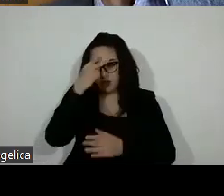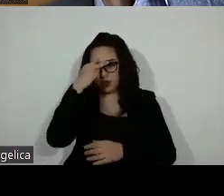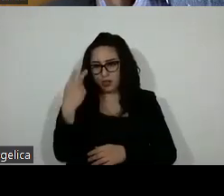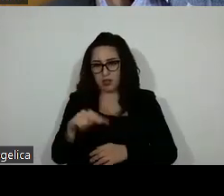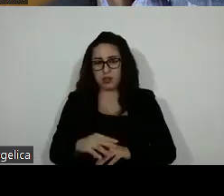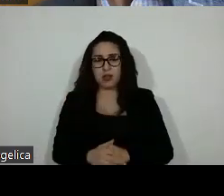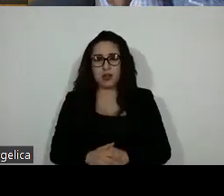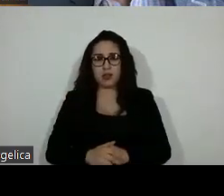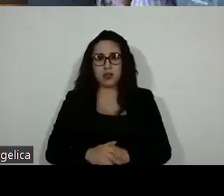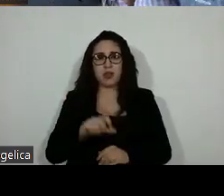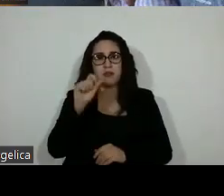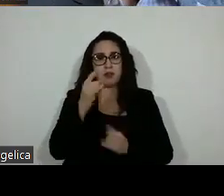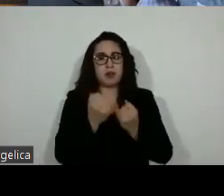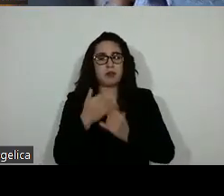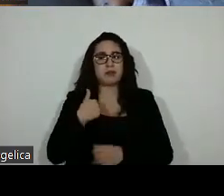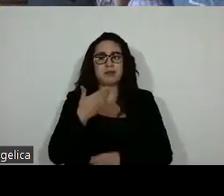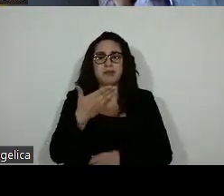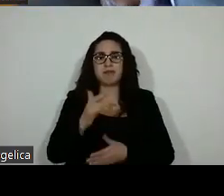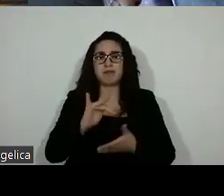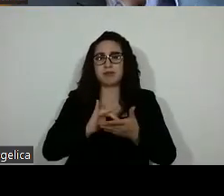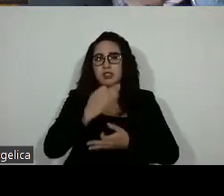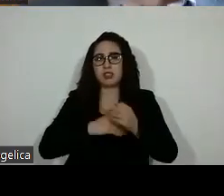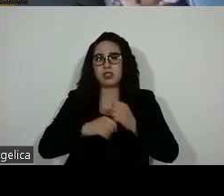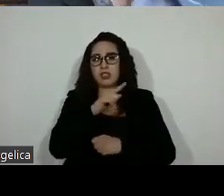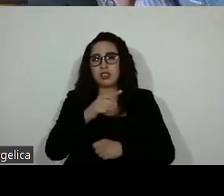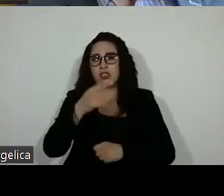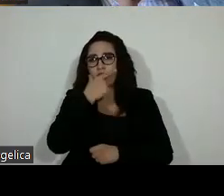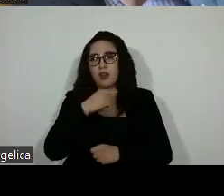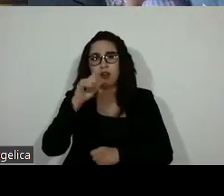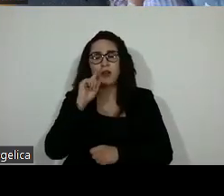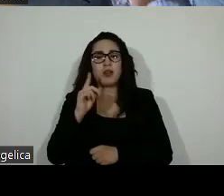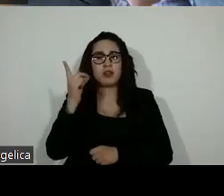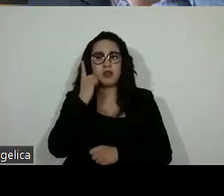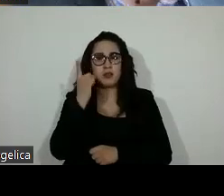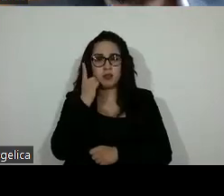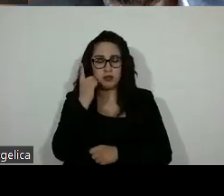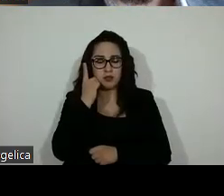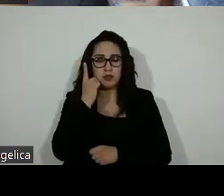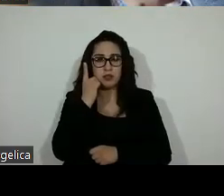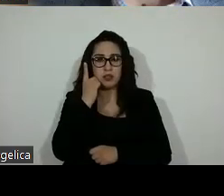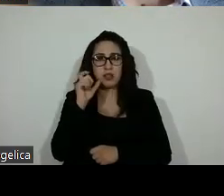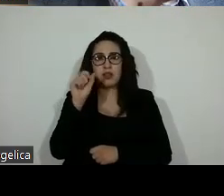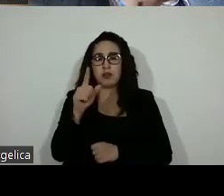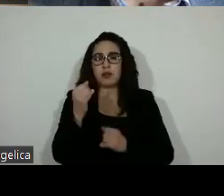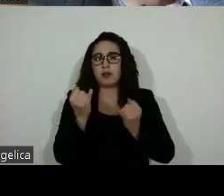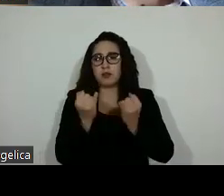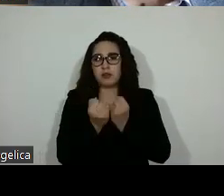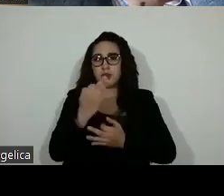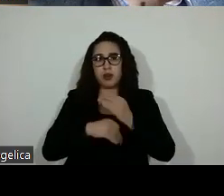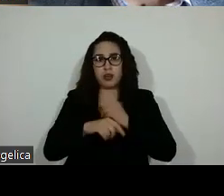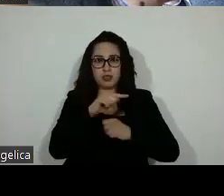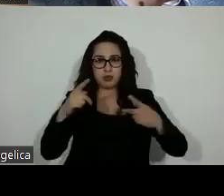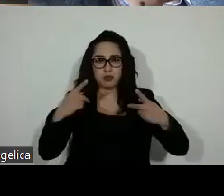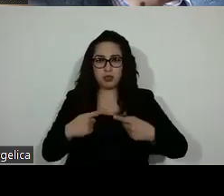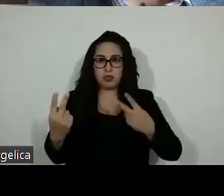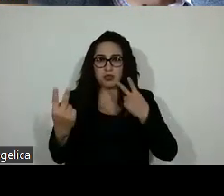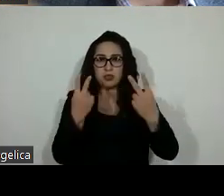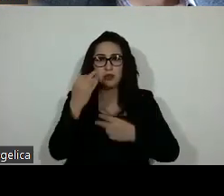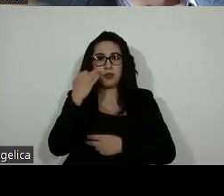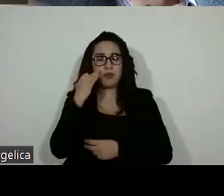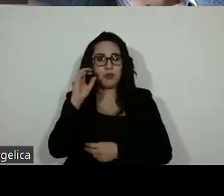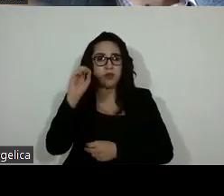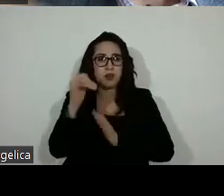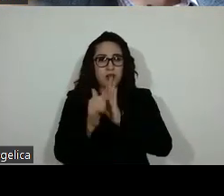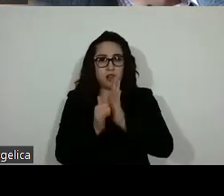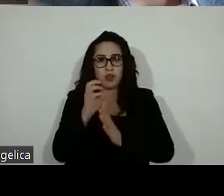Agradezco la presencia de mis compañeras legisladoras y compañeros legisladores, así como a quienes nos siguen a través de los medios remotos de